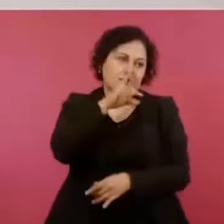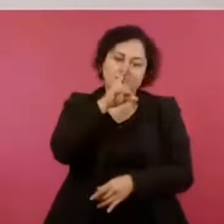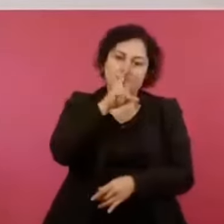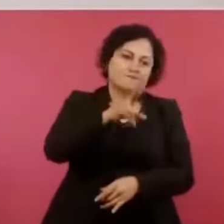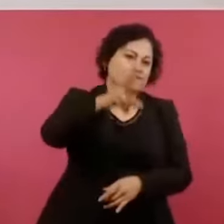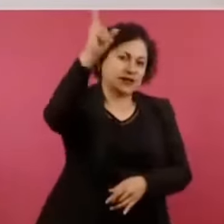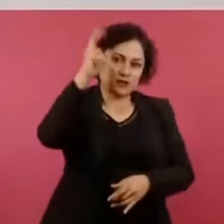Gracias, señor presidente. Gracias.